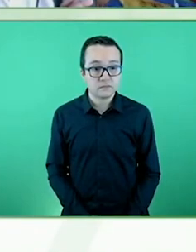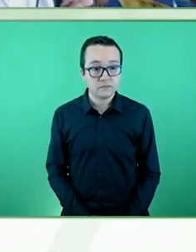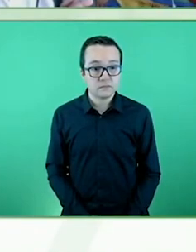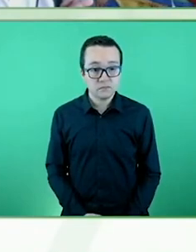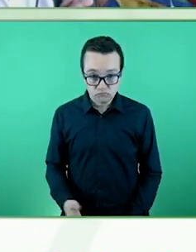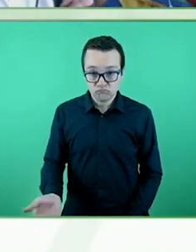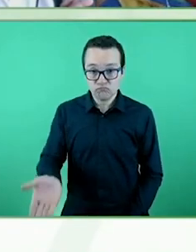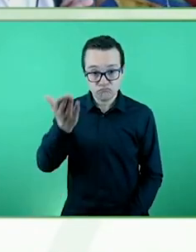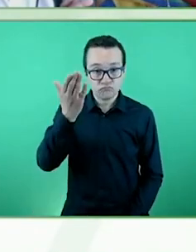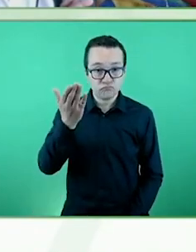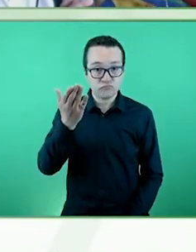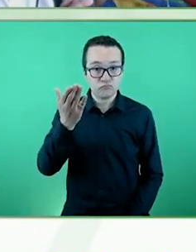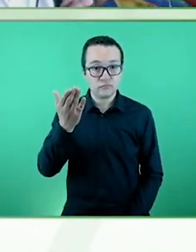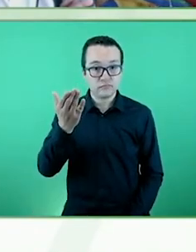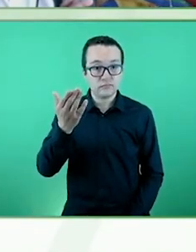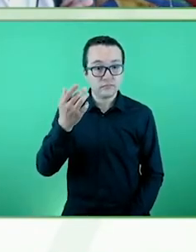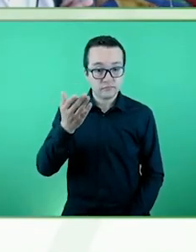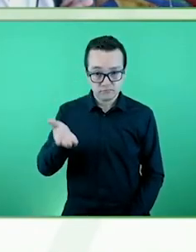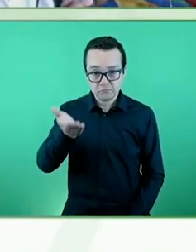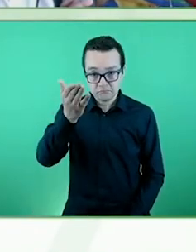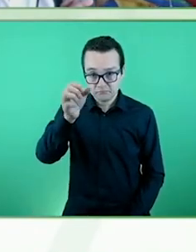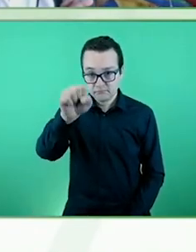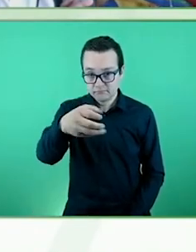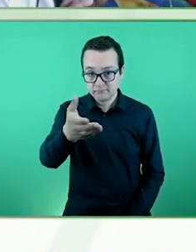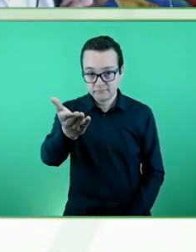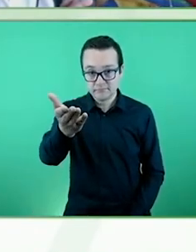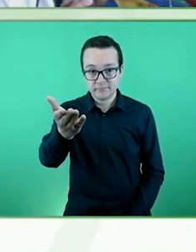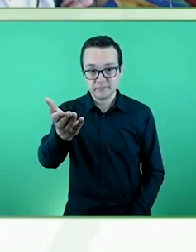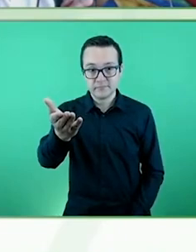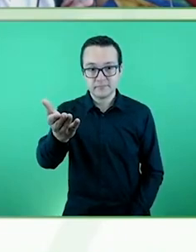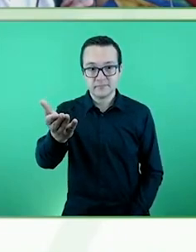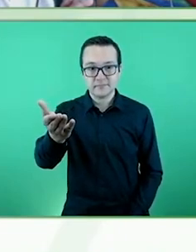Adelante. La presentación.